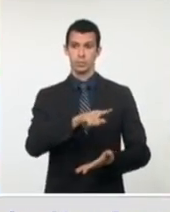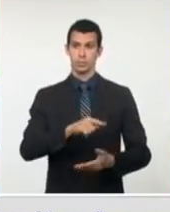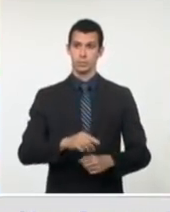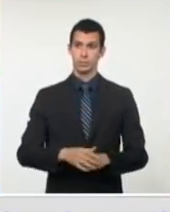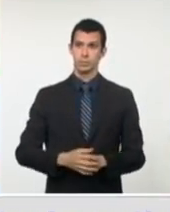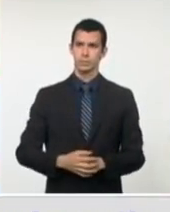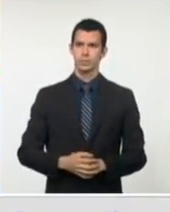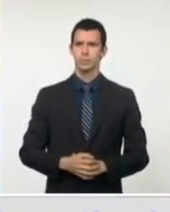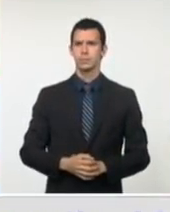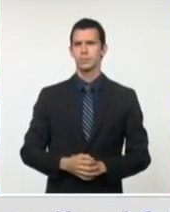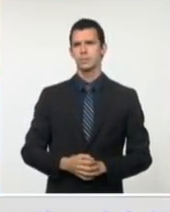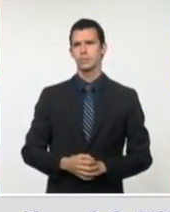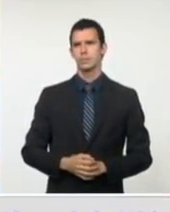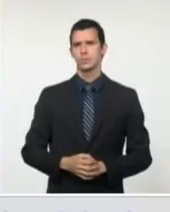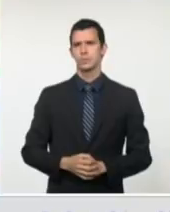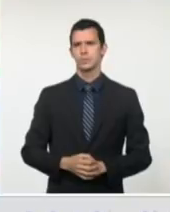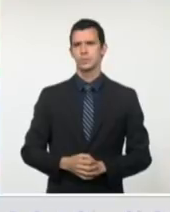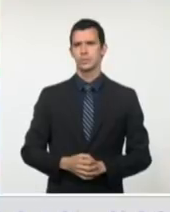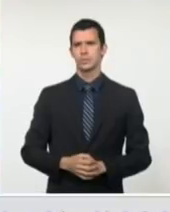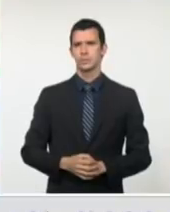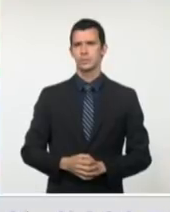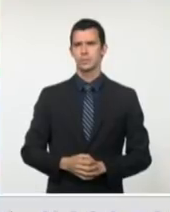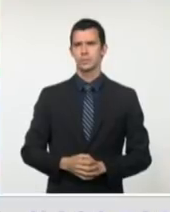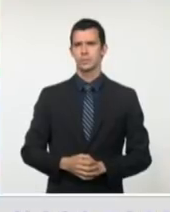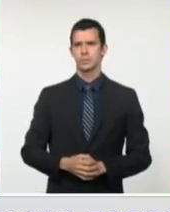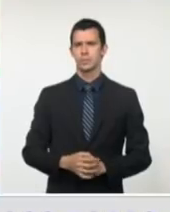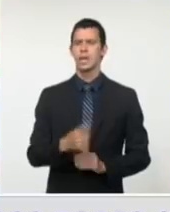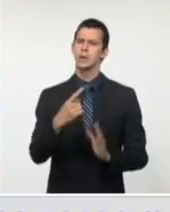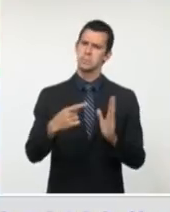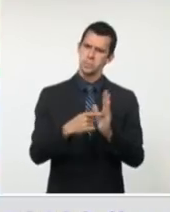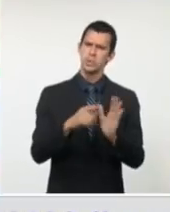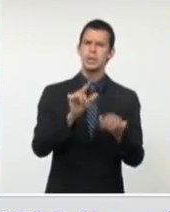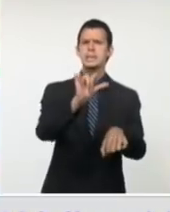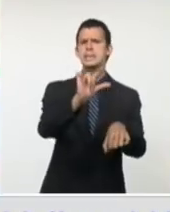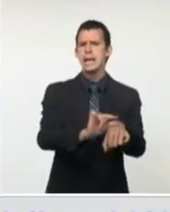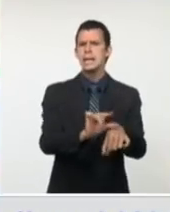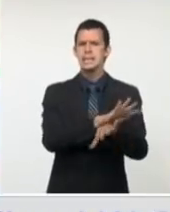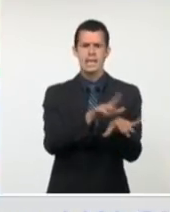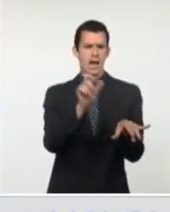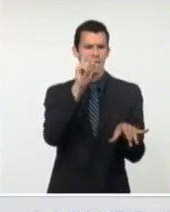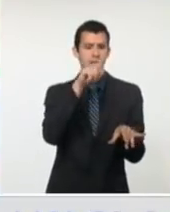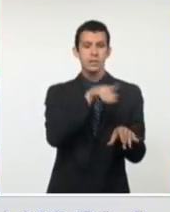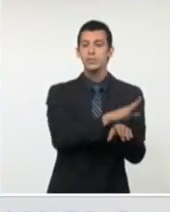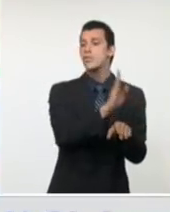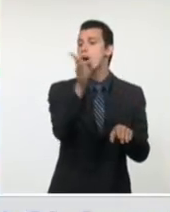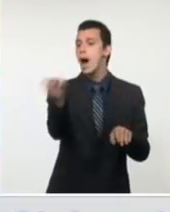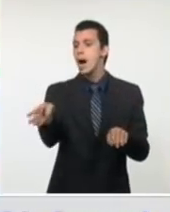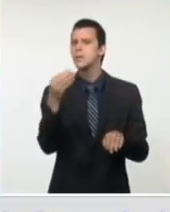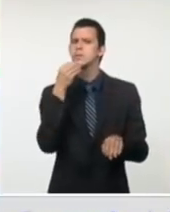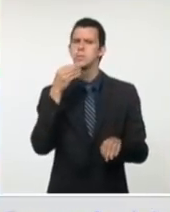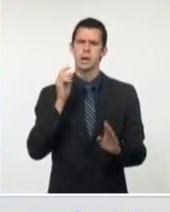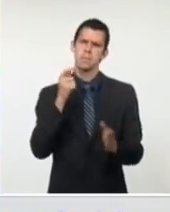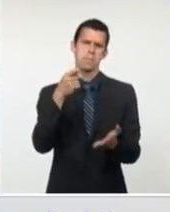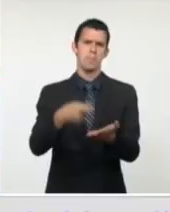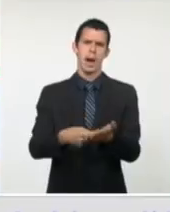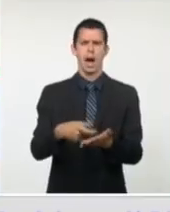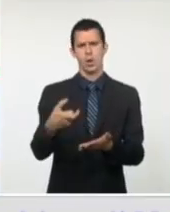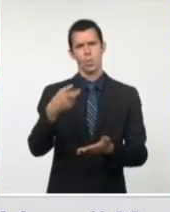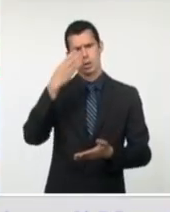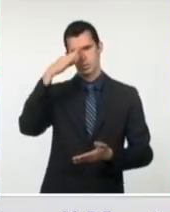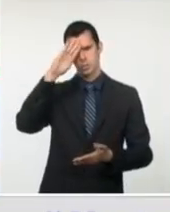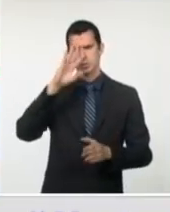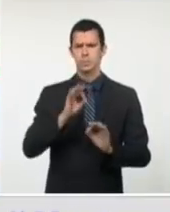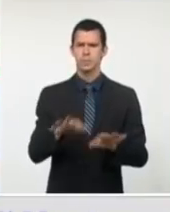y tal vez se puede especificar, es en moneda nacional según las tarifas vigentes. Para estos casos se mantiene